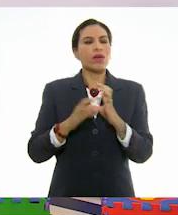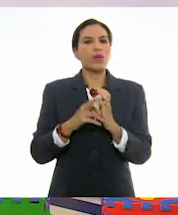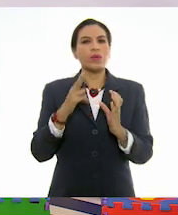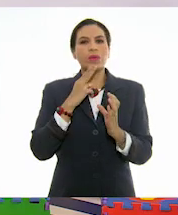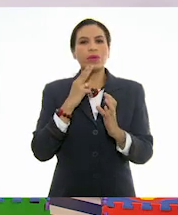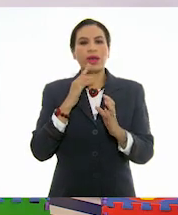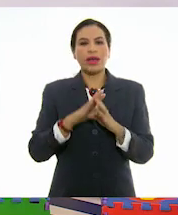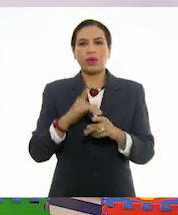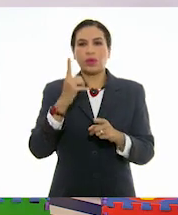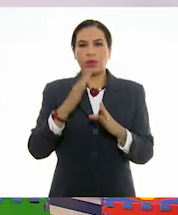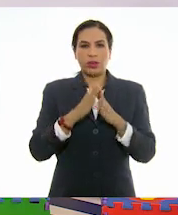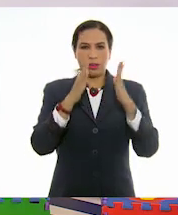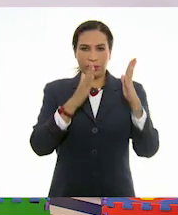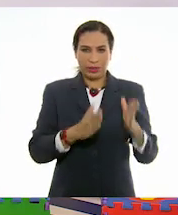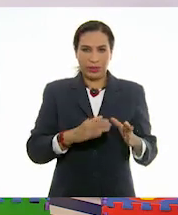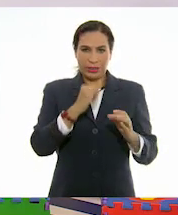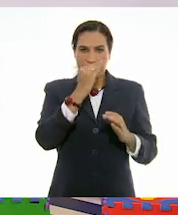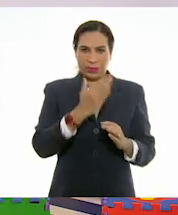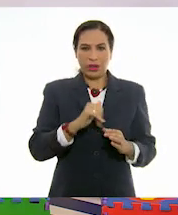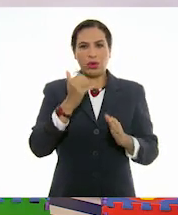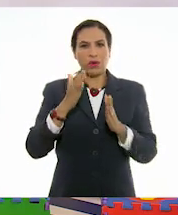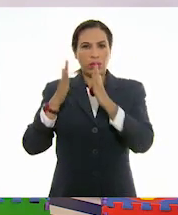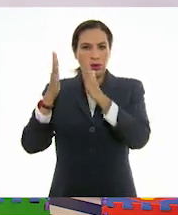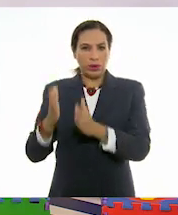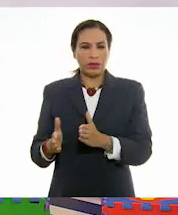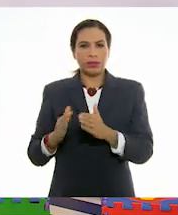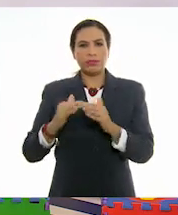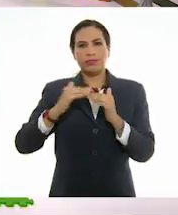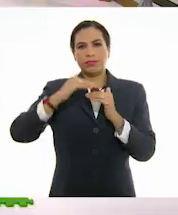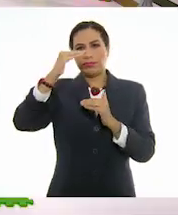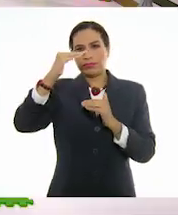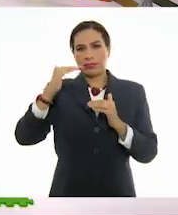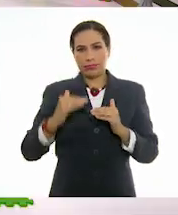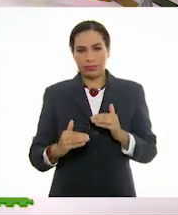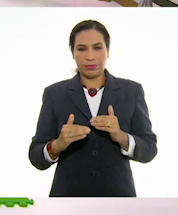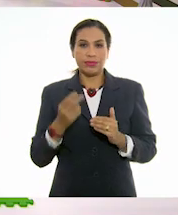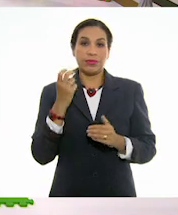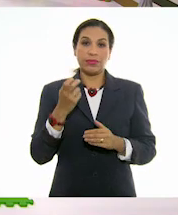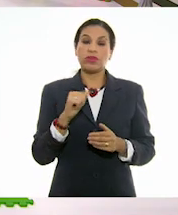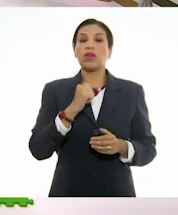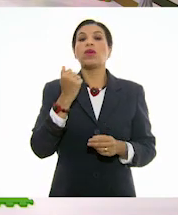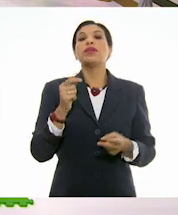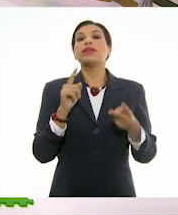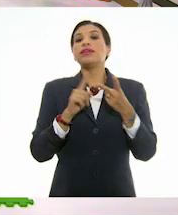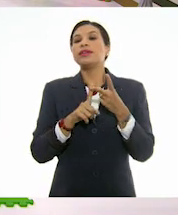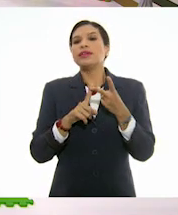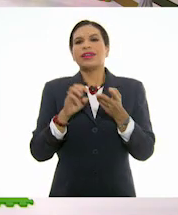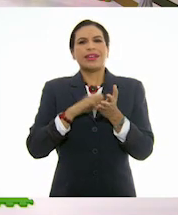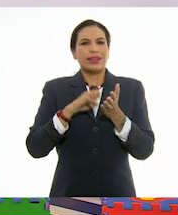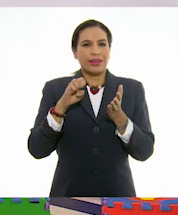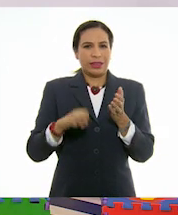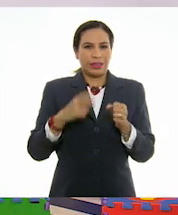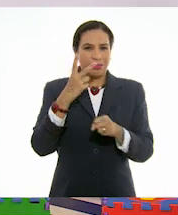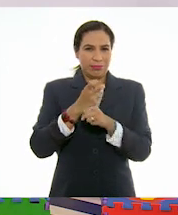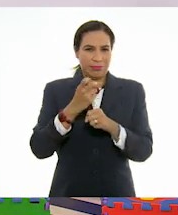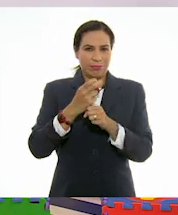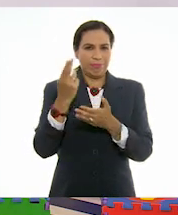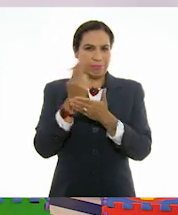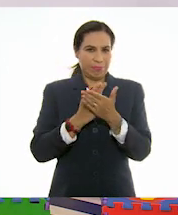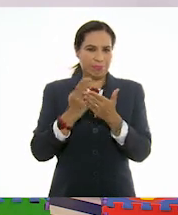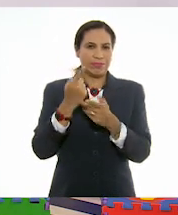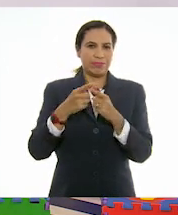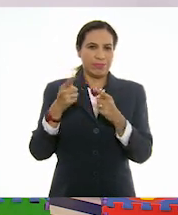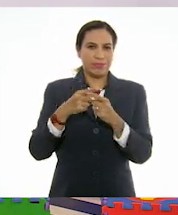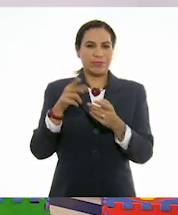tanto de un lado de la imagen como del otro, arriba y abajo. Exactamente. el segundo ejemplo, en la segunda composición,